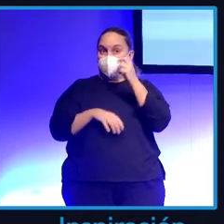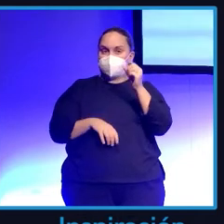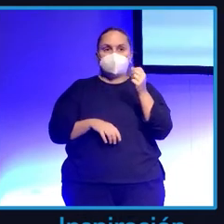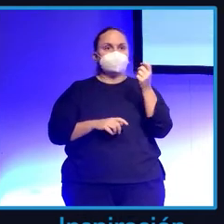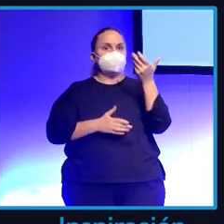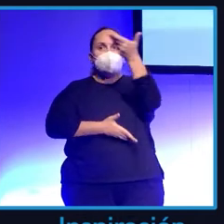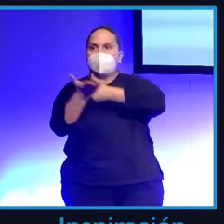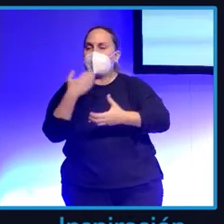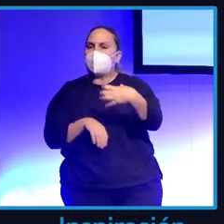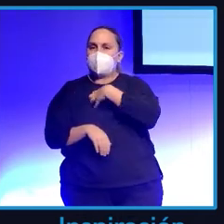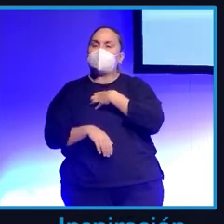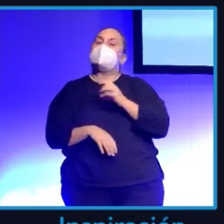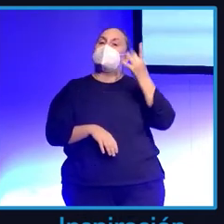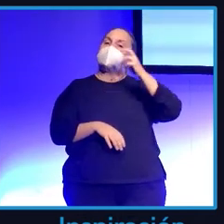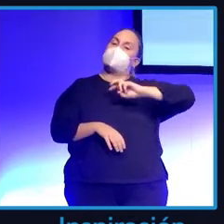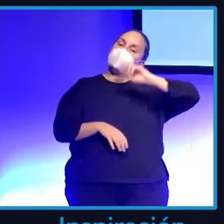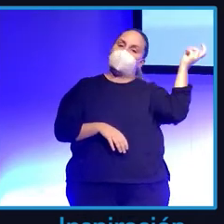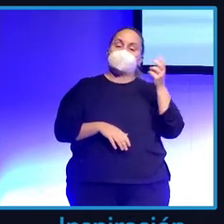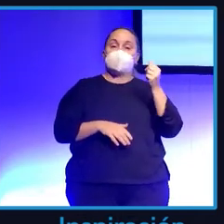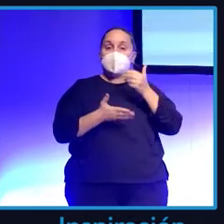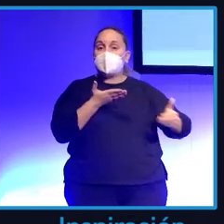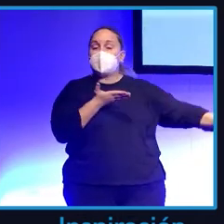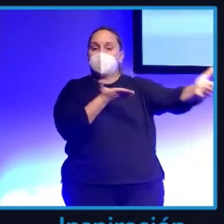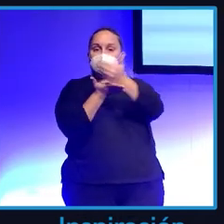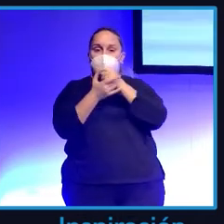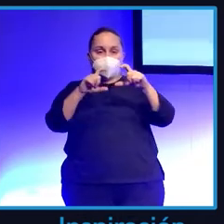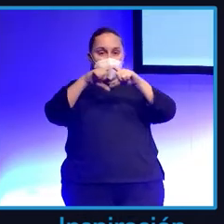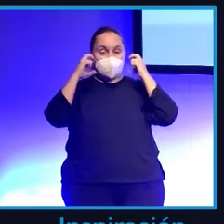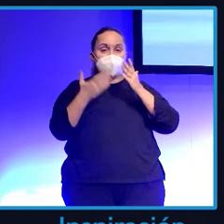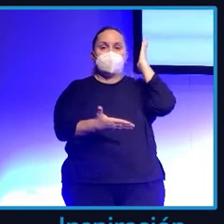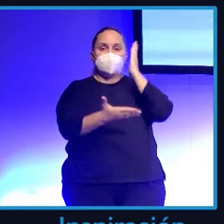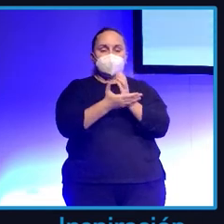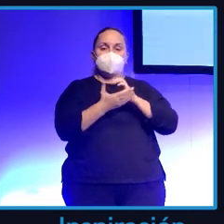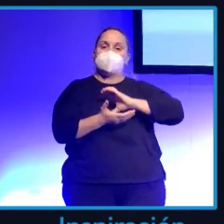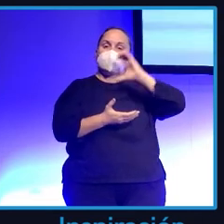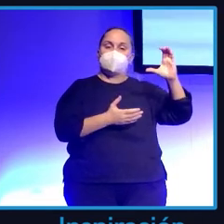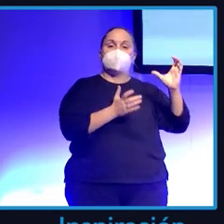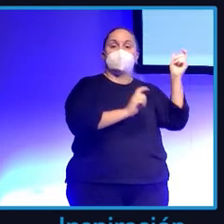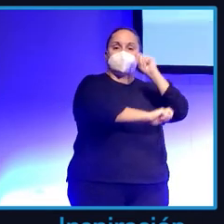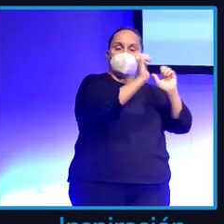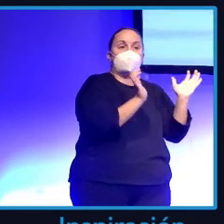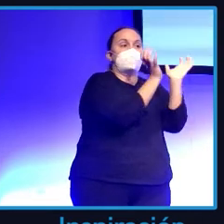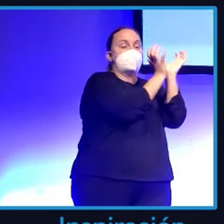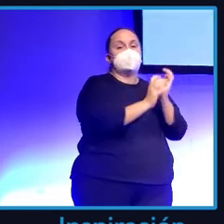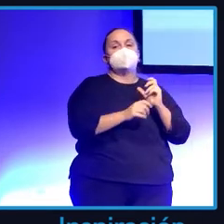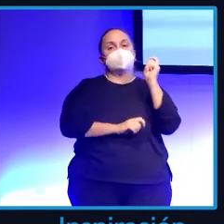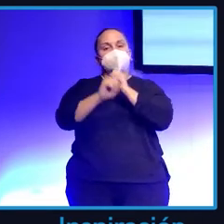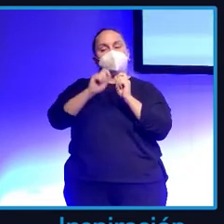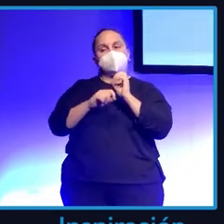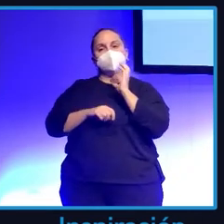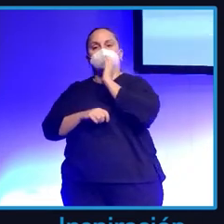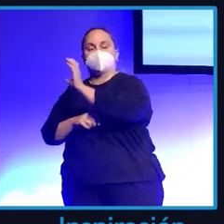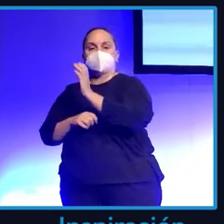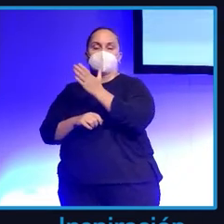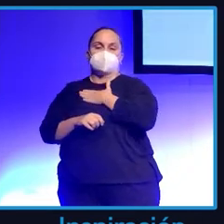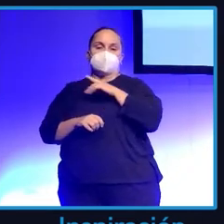pues vendemos mascarillas y la mitad para UNICEF y la mitad para los del cáncer de mi pueblo. Yo lo hice así porque soy muy democrática yo conmigo misma. Bueno,